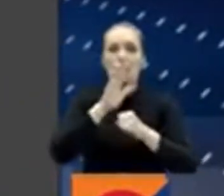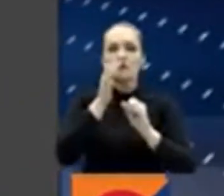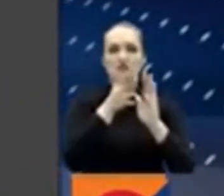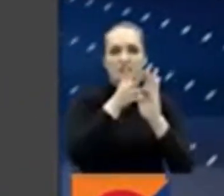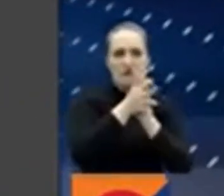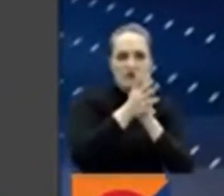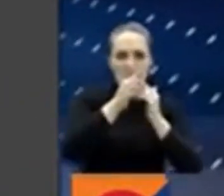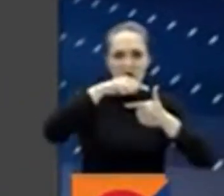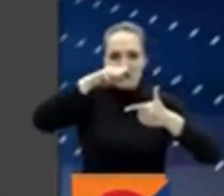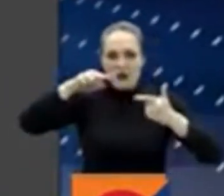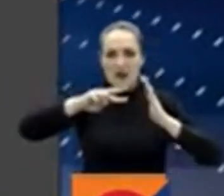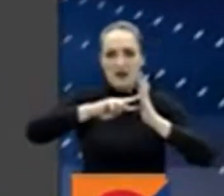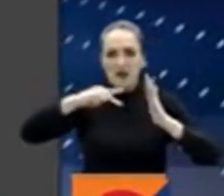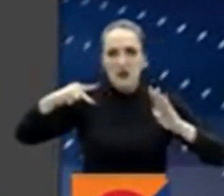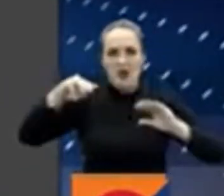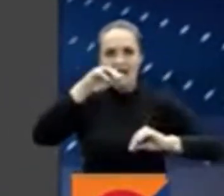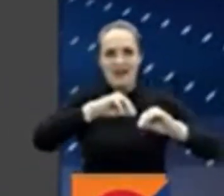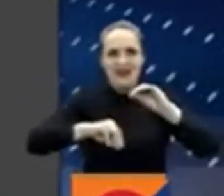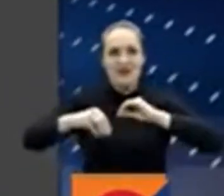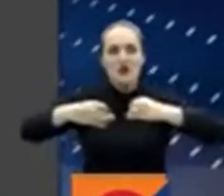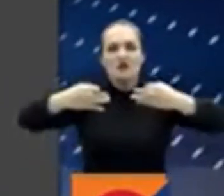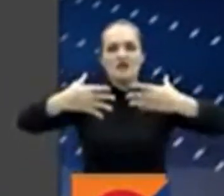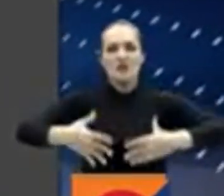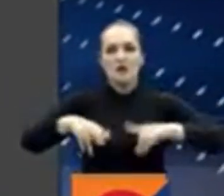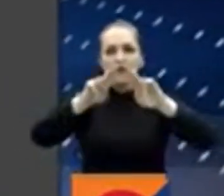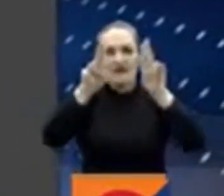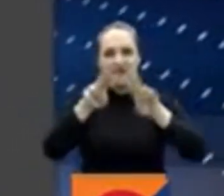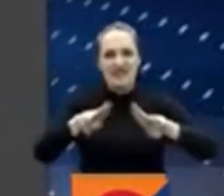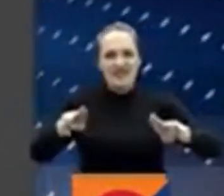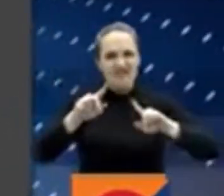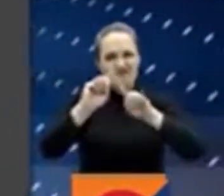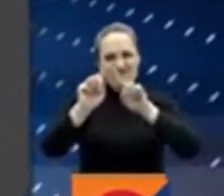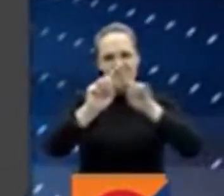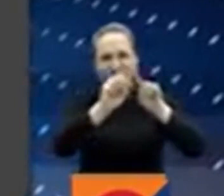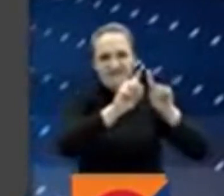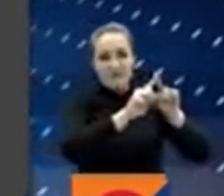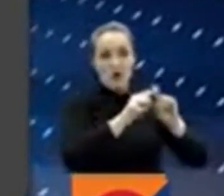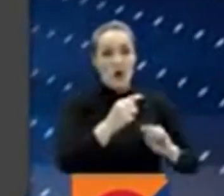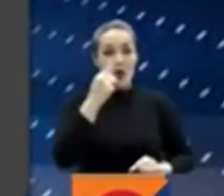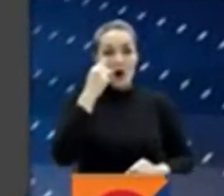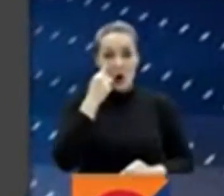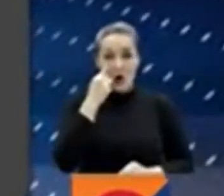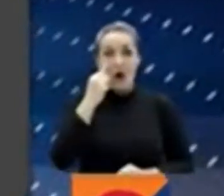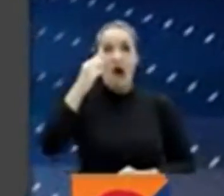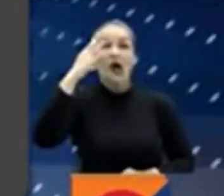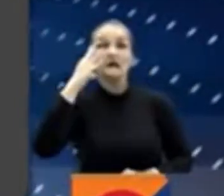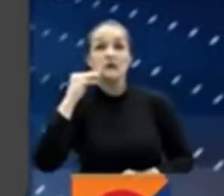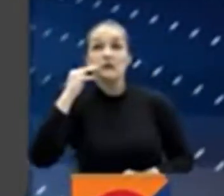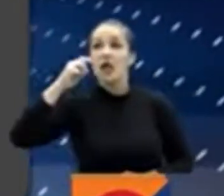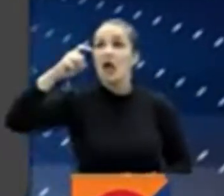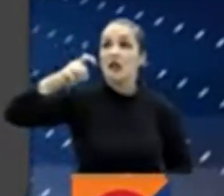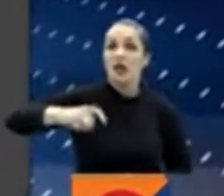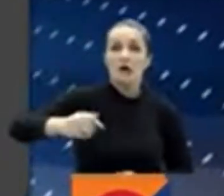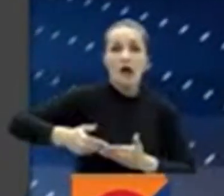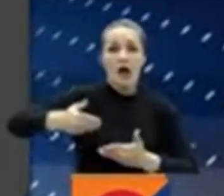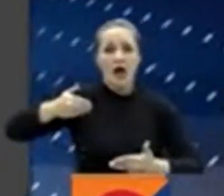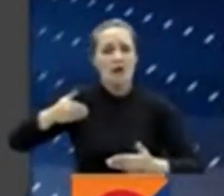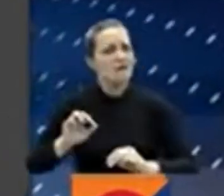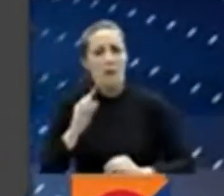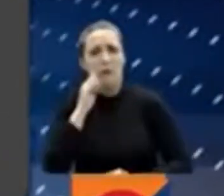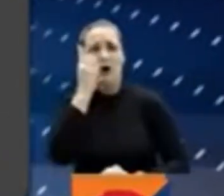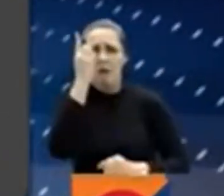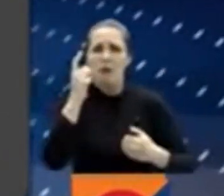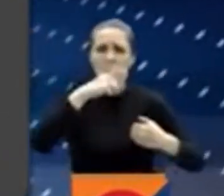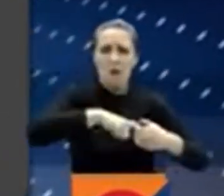datos tecnología diseño o ciberseguridad tenga presente que no es necesario contar con experiencia laboral